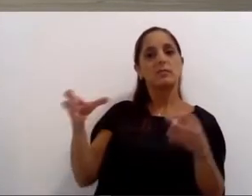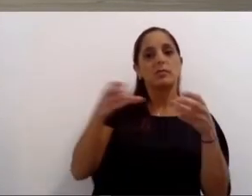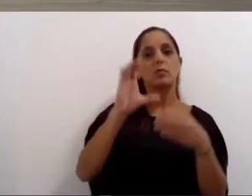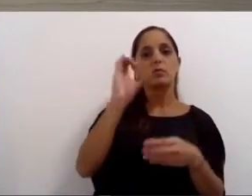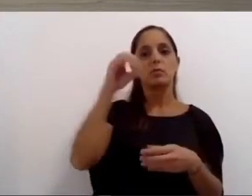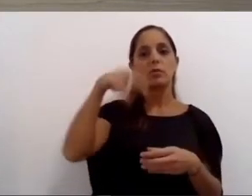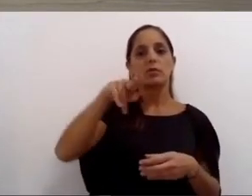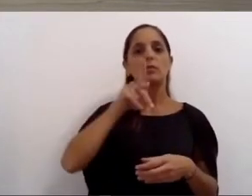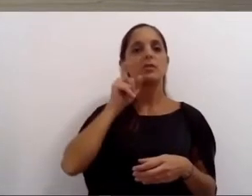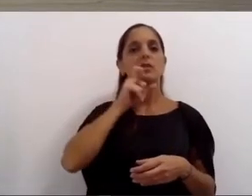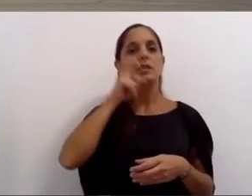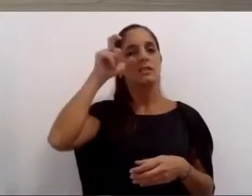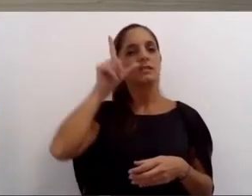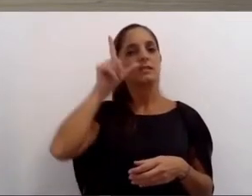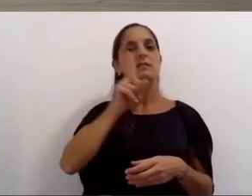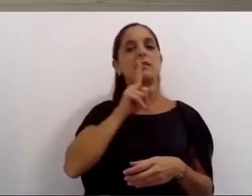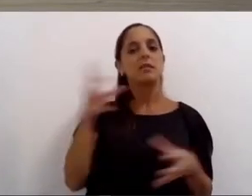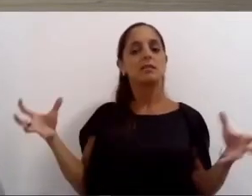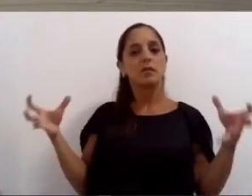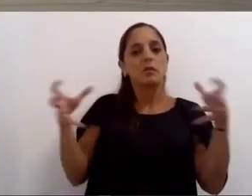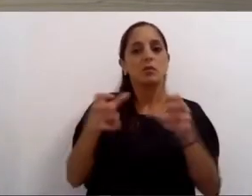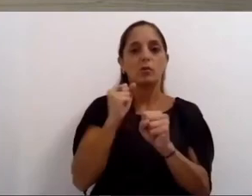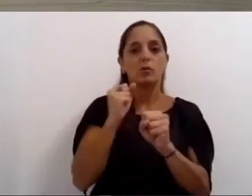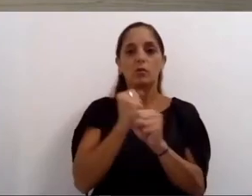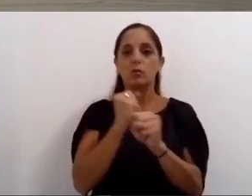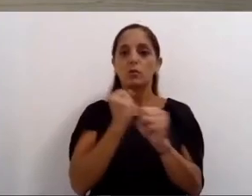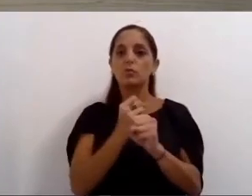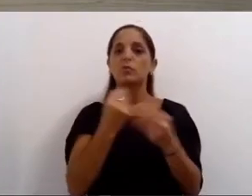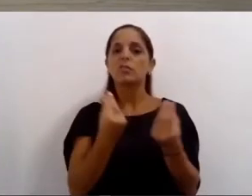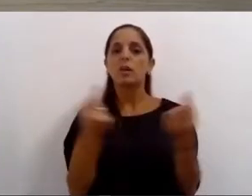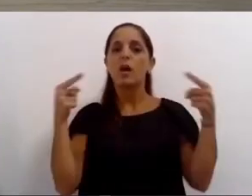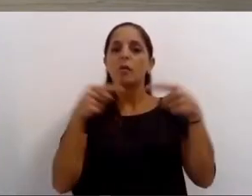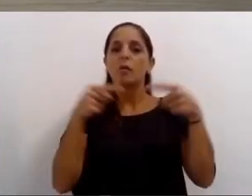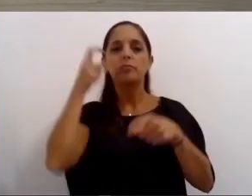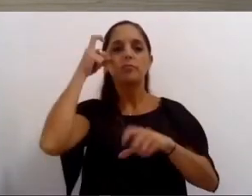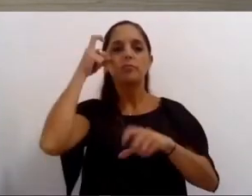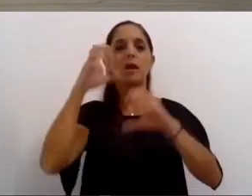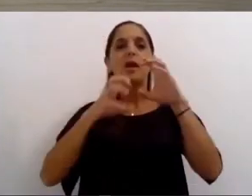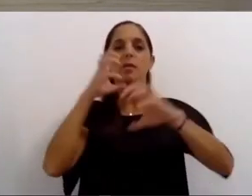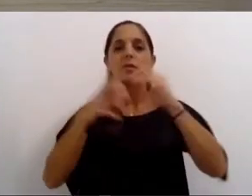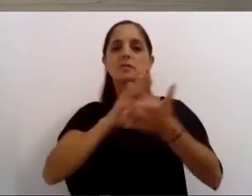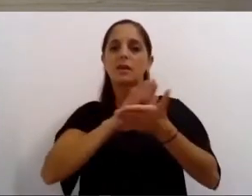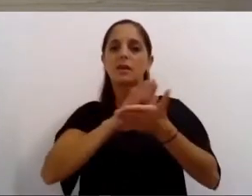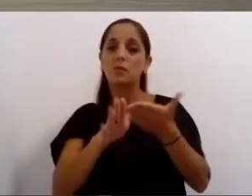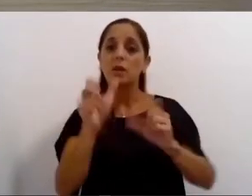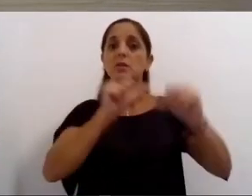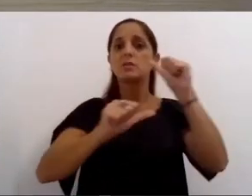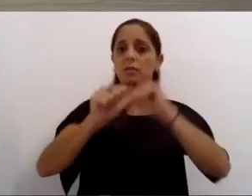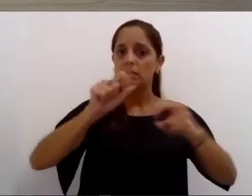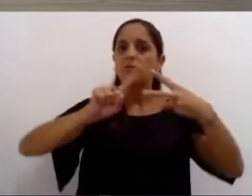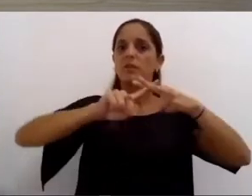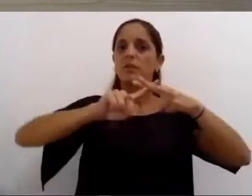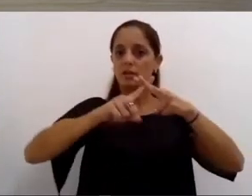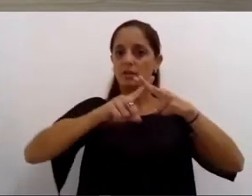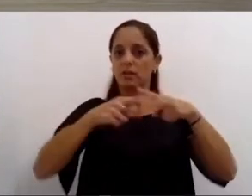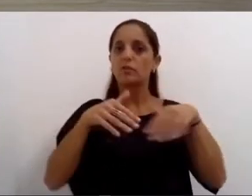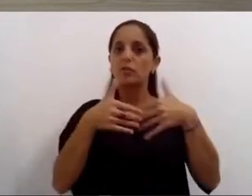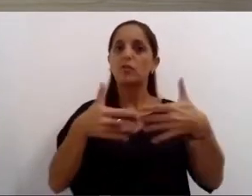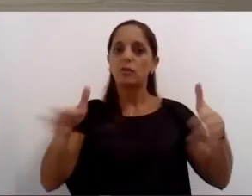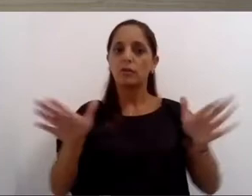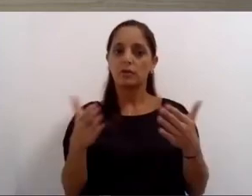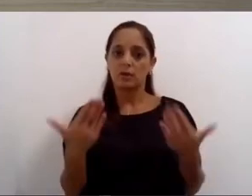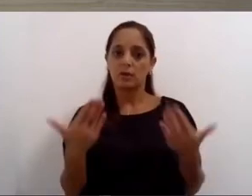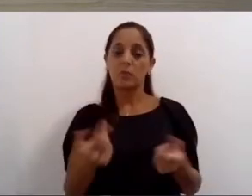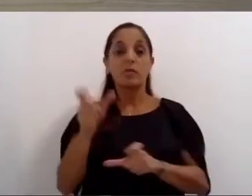de nuevas empresas de base científica y tecnológica contamos con jóvenes científicos y científicas con altísimo nivel de